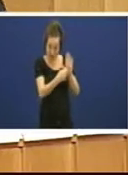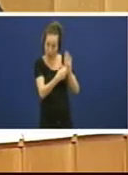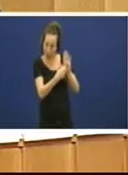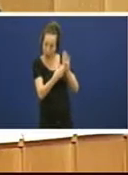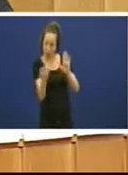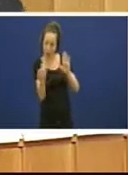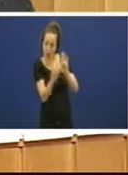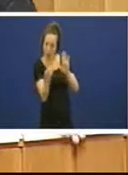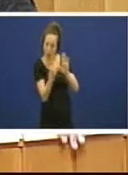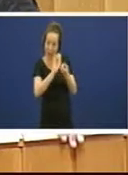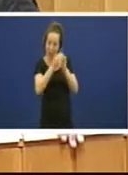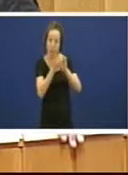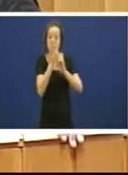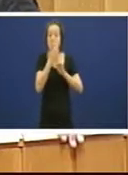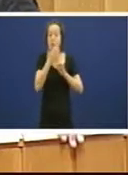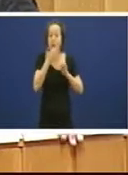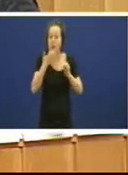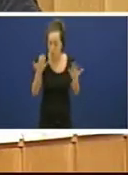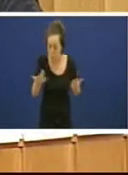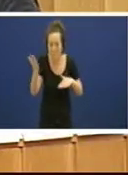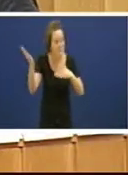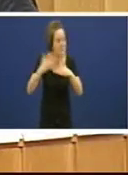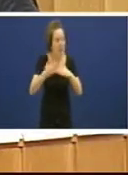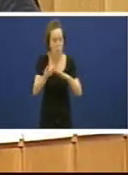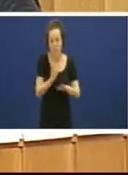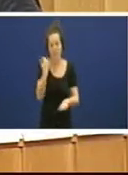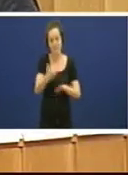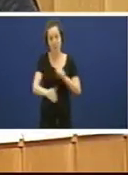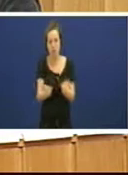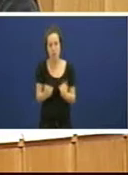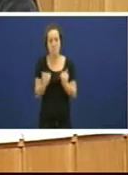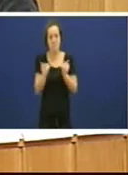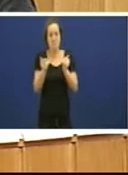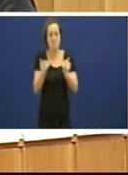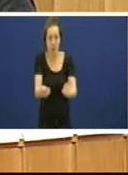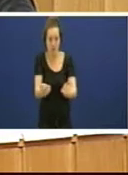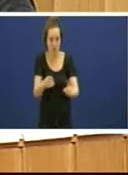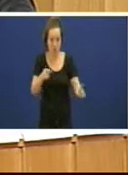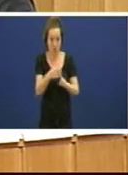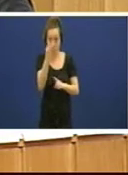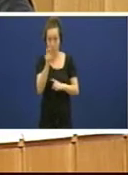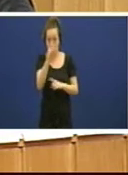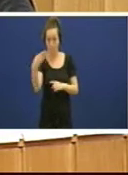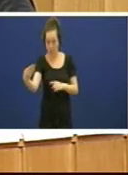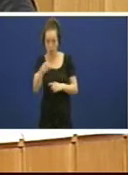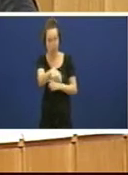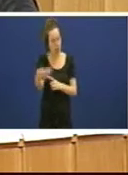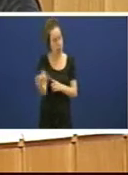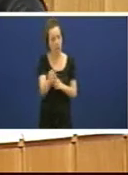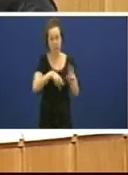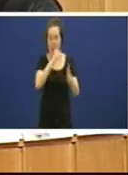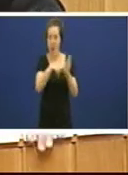alargando os prazos alargando os prazos para a permanencia do FROG claro para iso hai que cambiar o marco legal